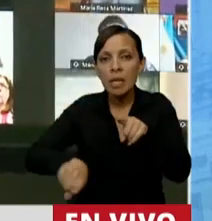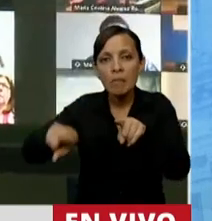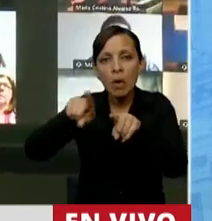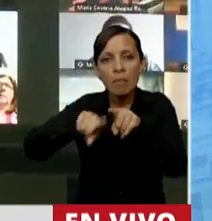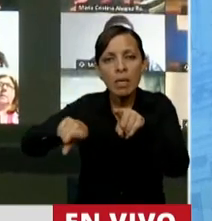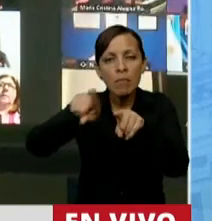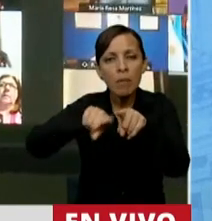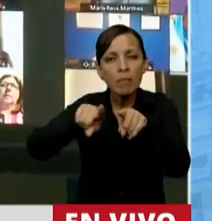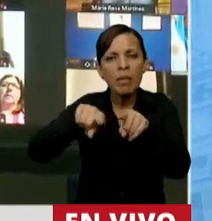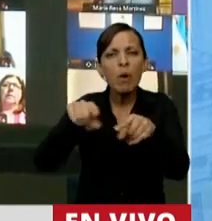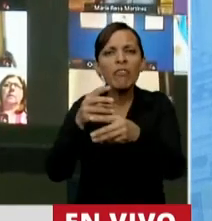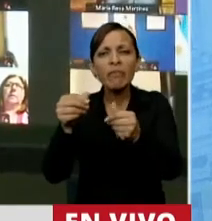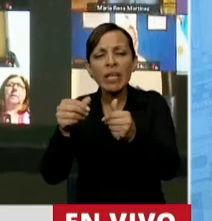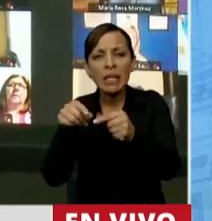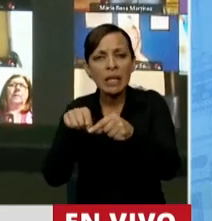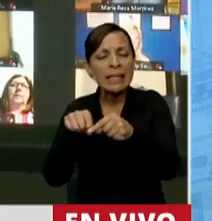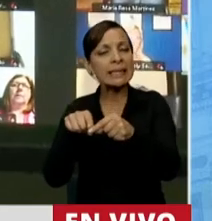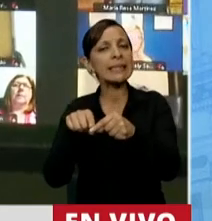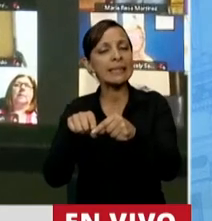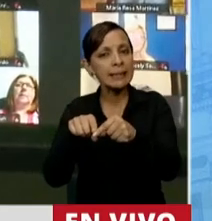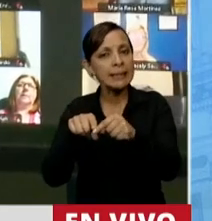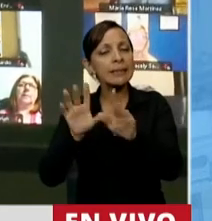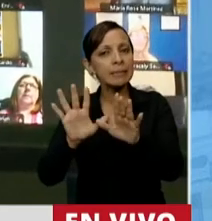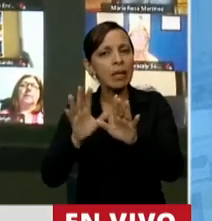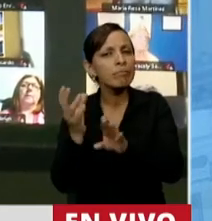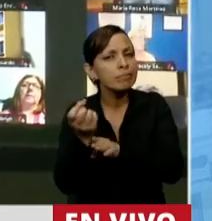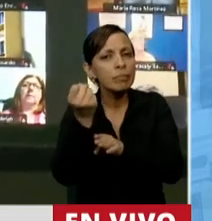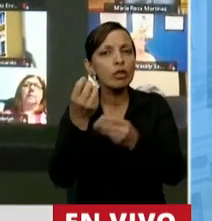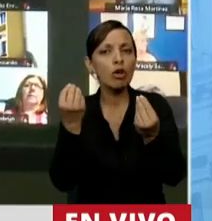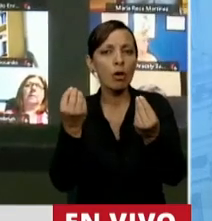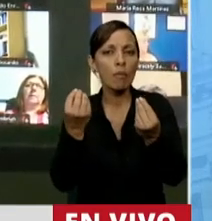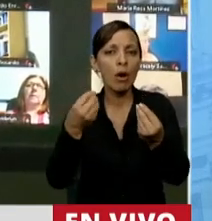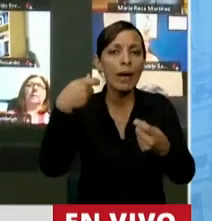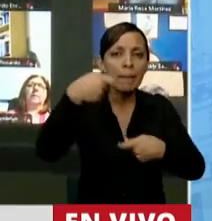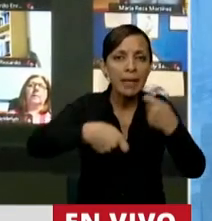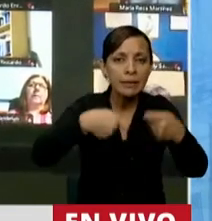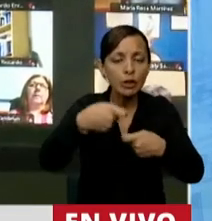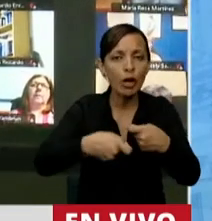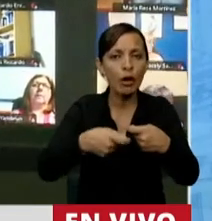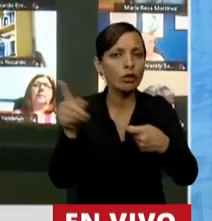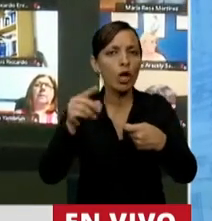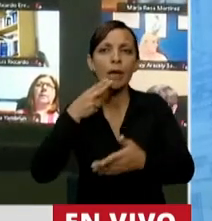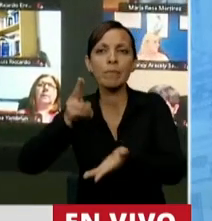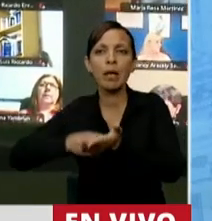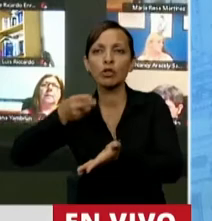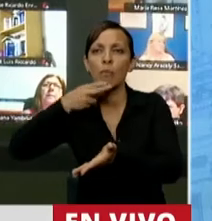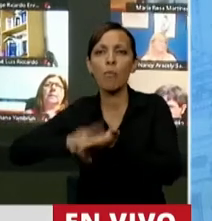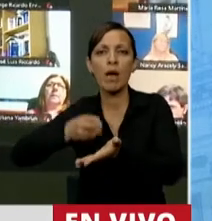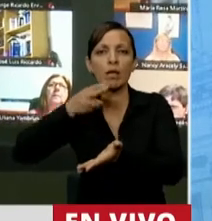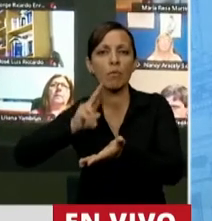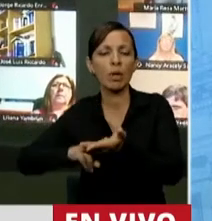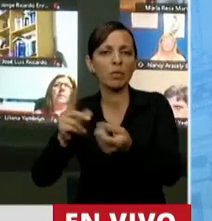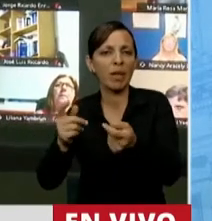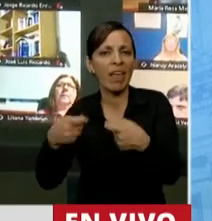perverso que vive la Argentina se logra con inversión y no con impuestos como estos que